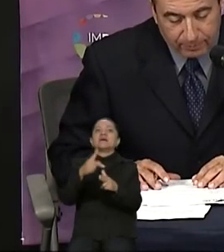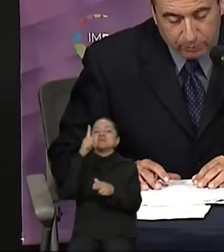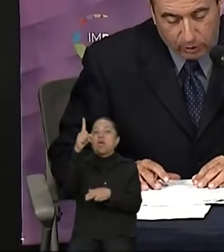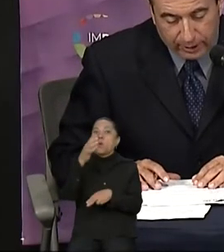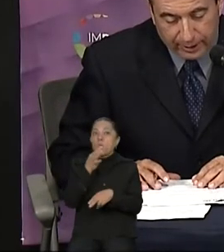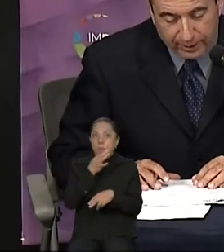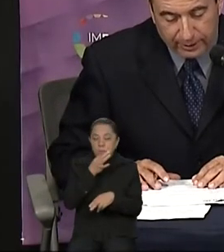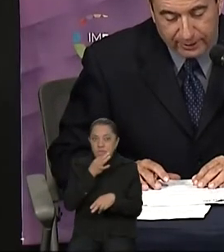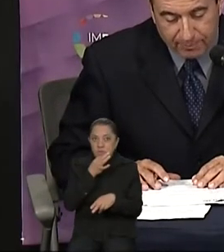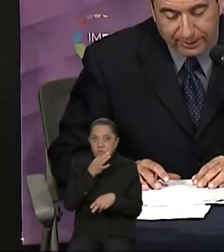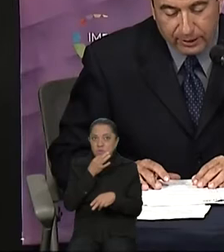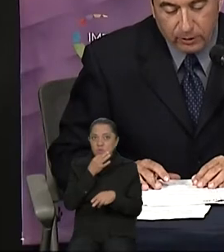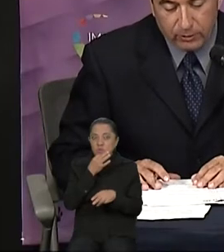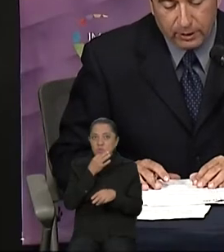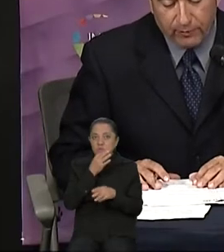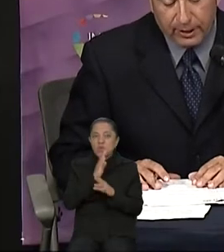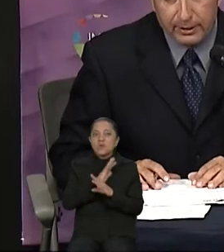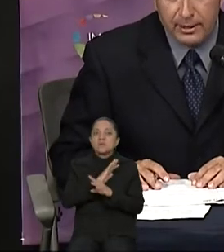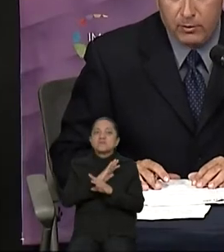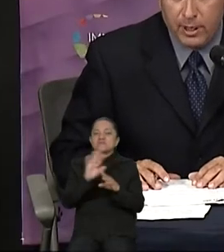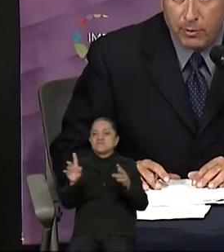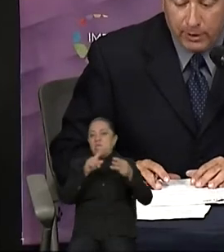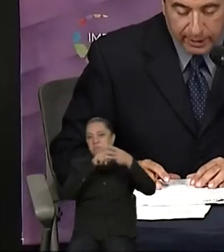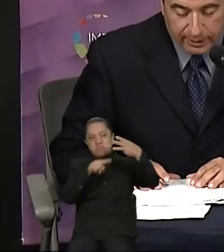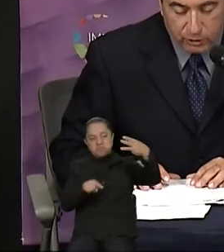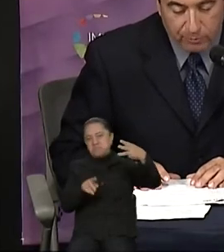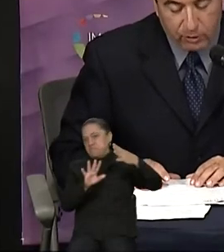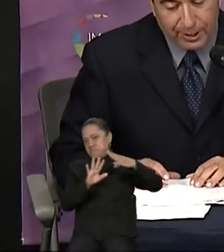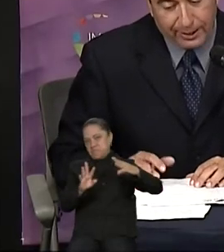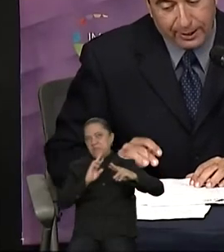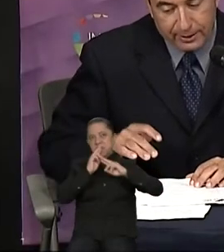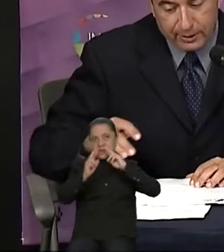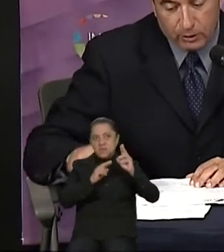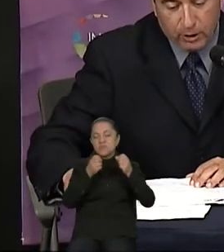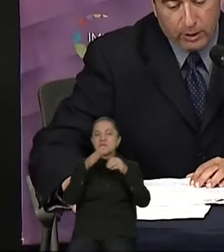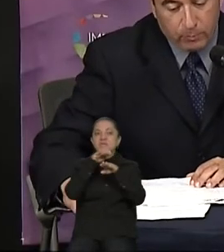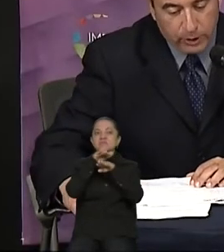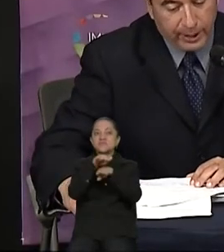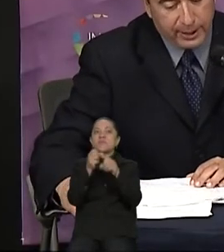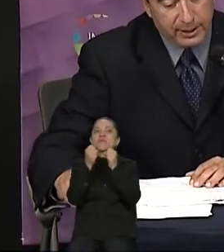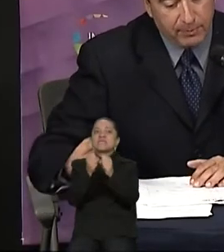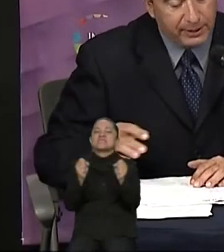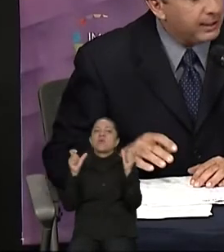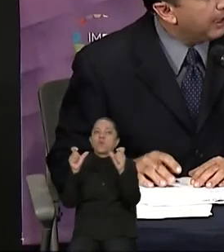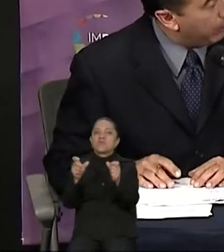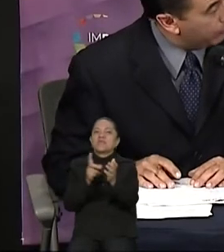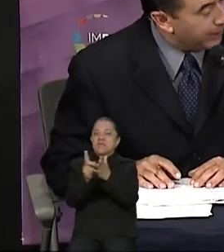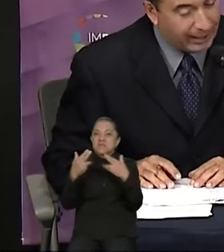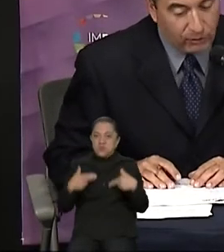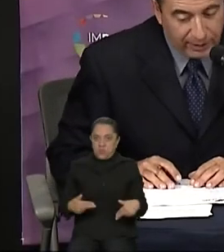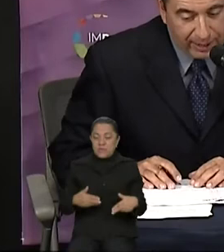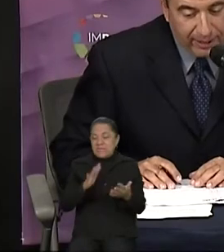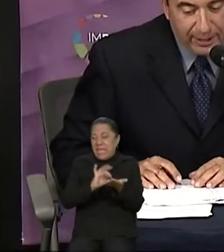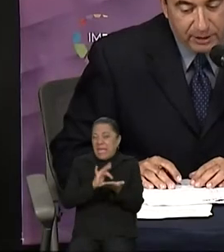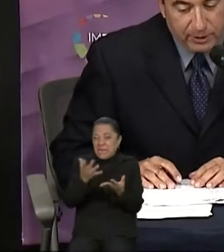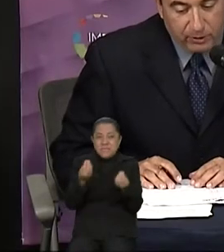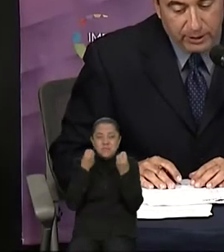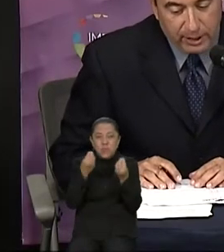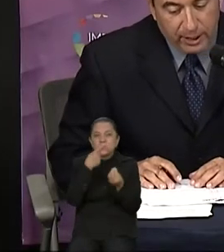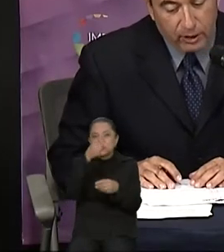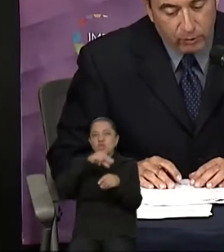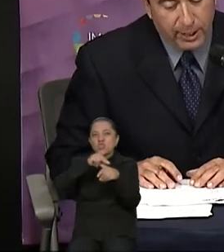bloque temático referente a seguridad pública y derechos humanos, agradeciendo muy encarecidamente a la doctora Carolina